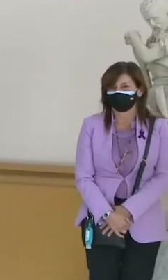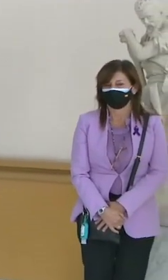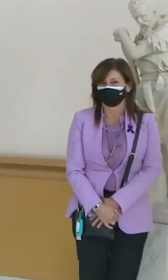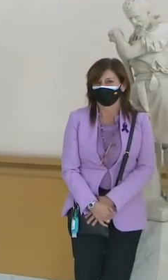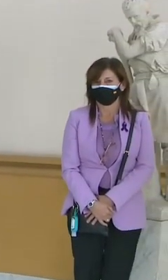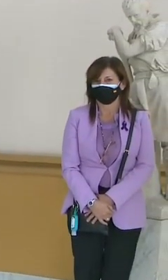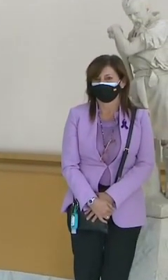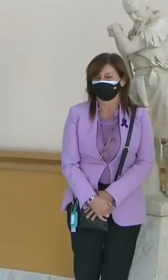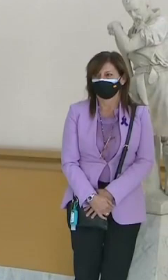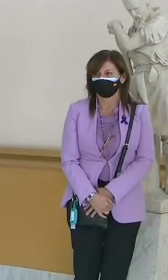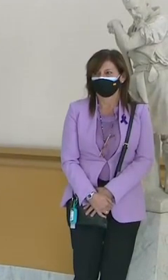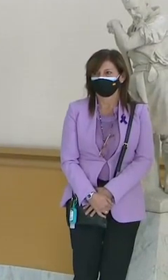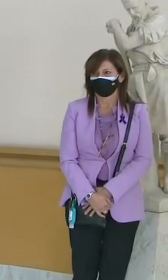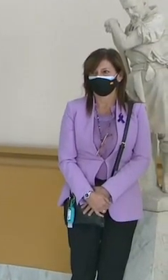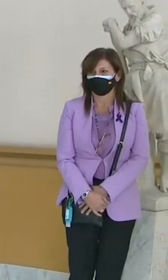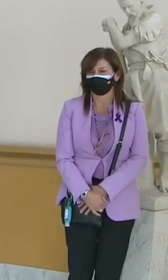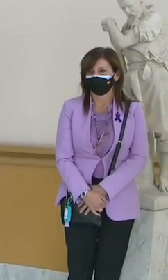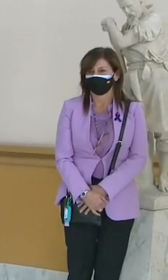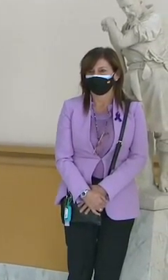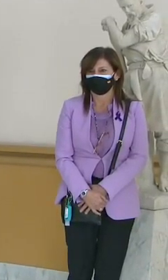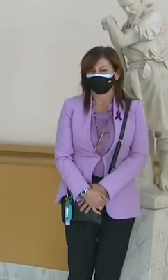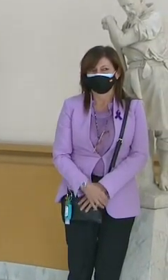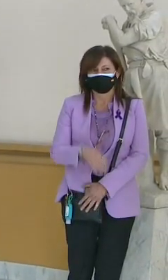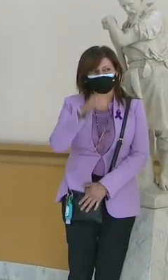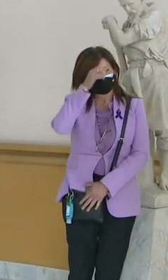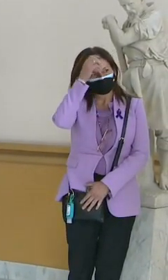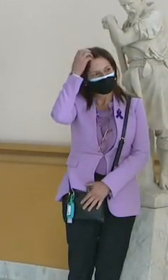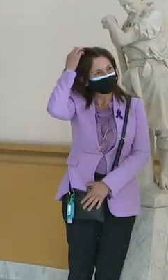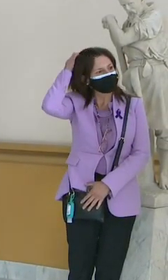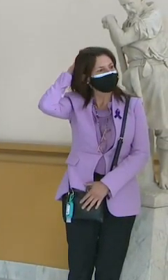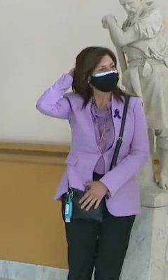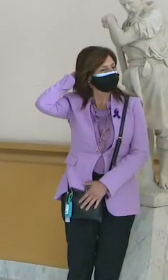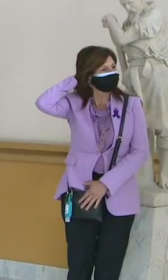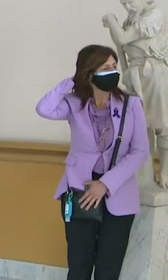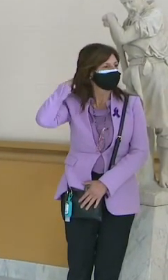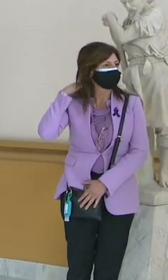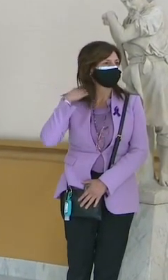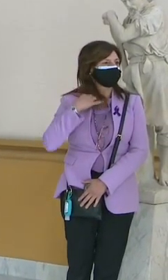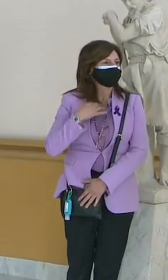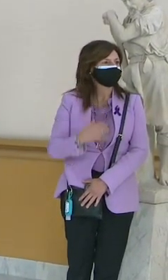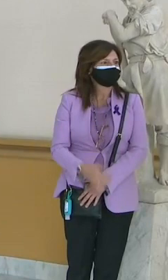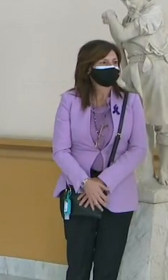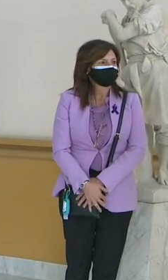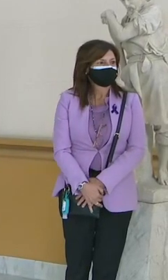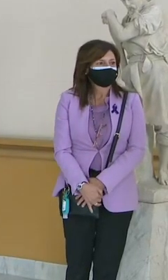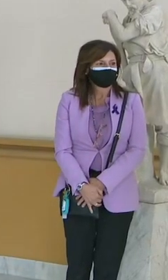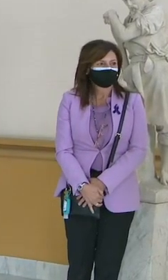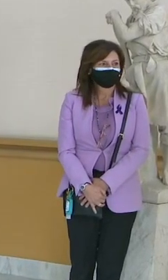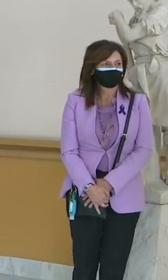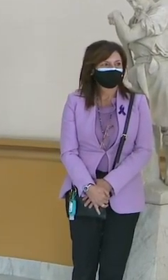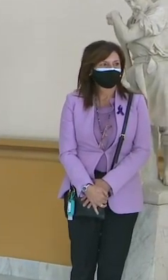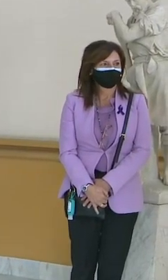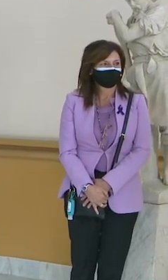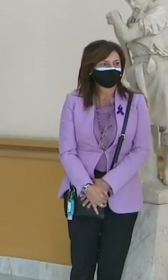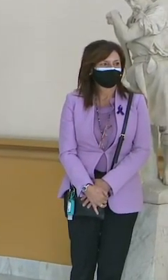Como colofón a este día, la entrada al Salón Noble en el Palacio de la Asamblea ha cogido un minuto de silencio en recuerdo a las 41